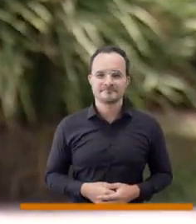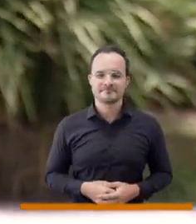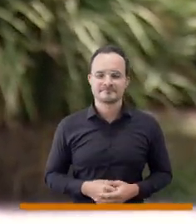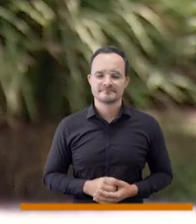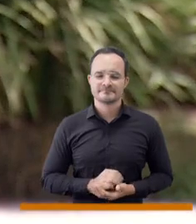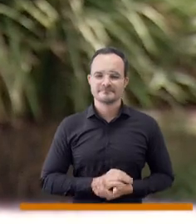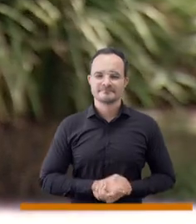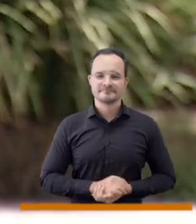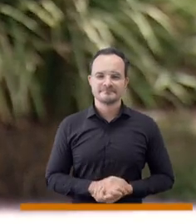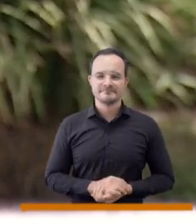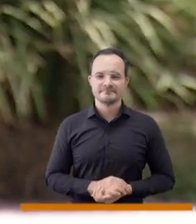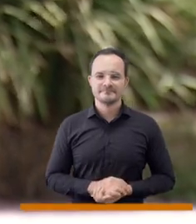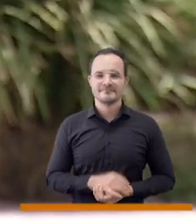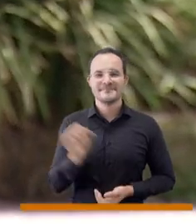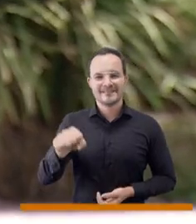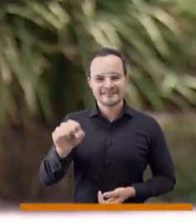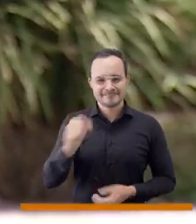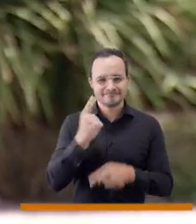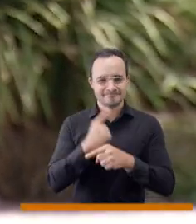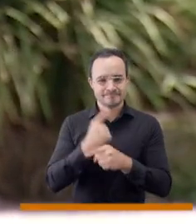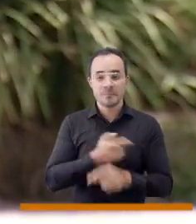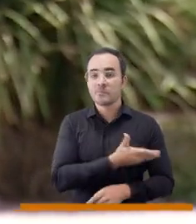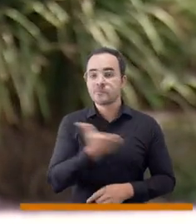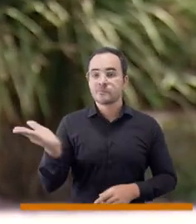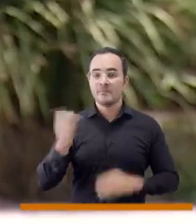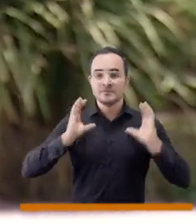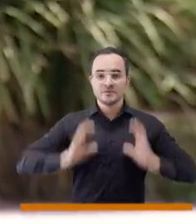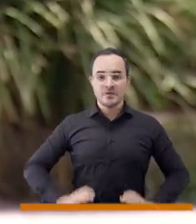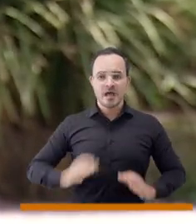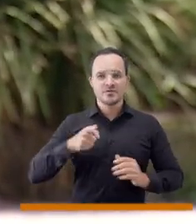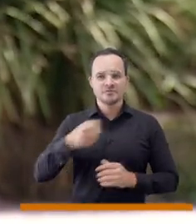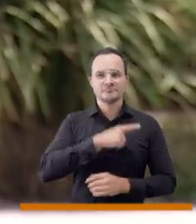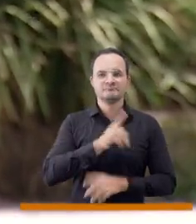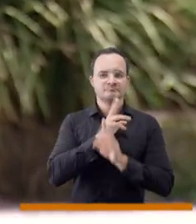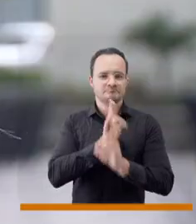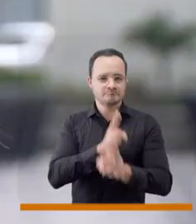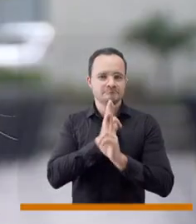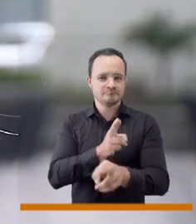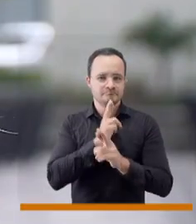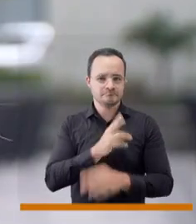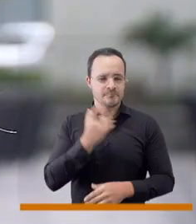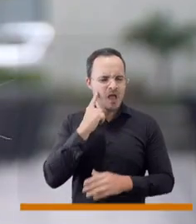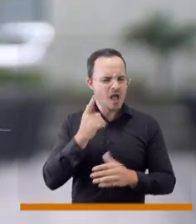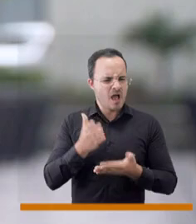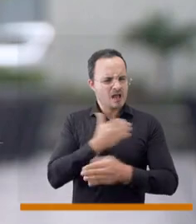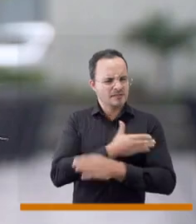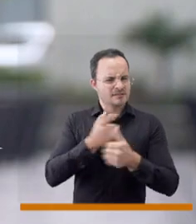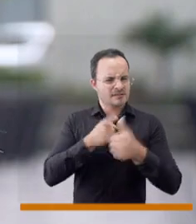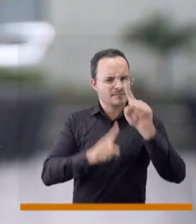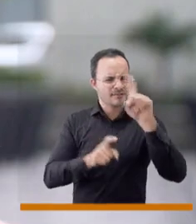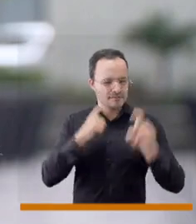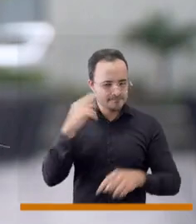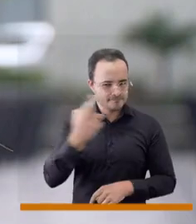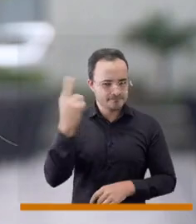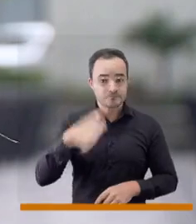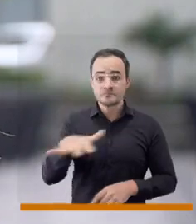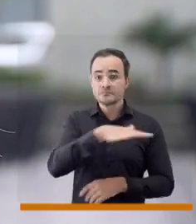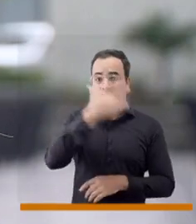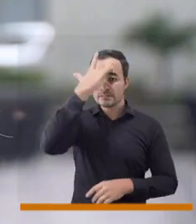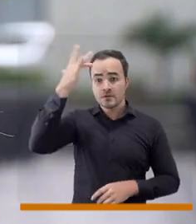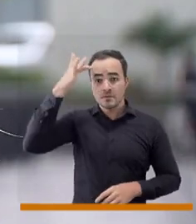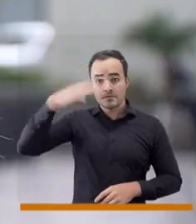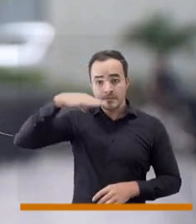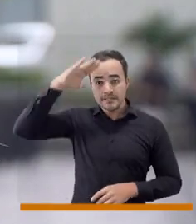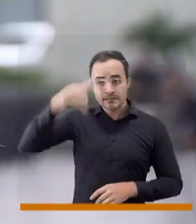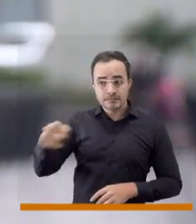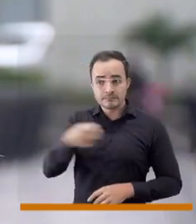con más ciudadanos que a esta hora responden a la pregunta del día. Así es, Caterin, más ciudadanos están respondiendo a